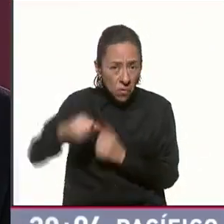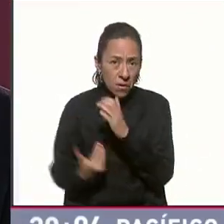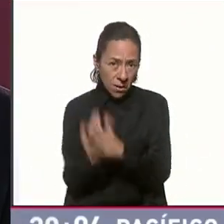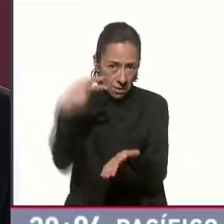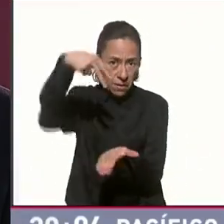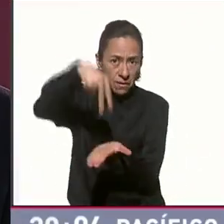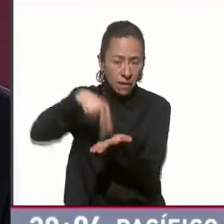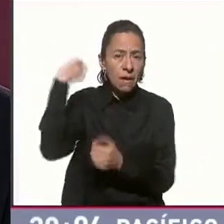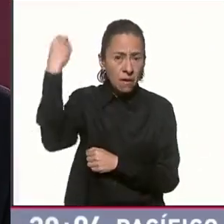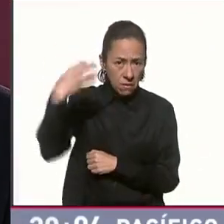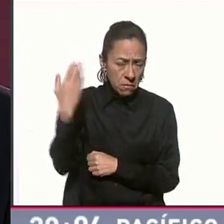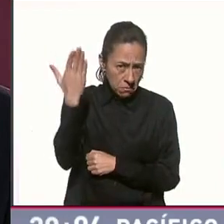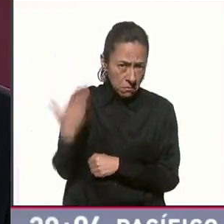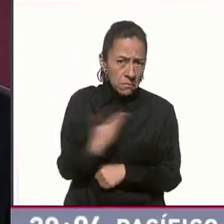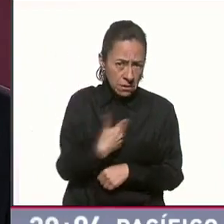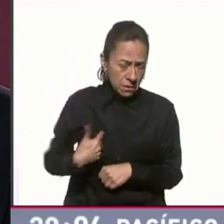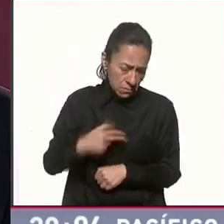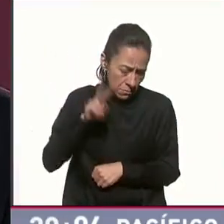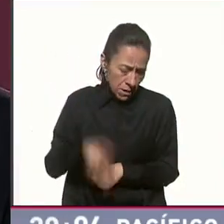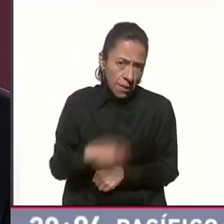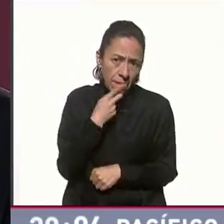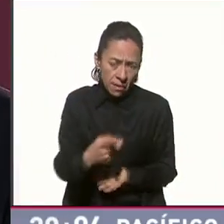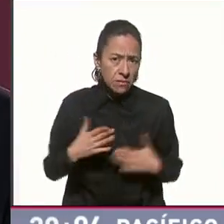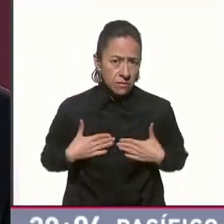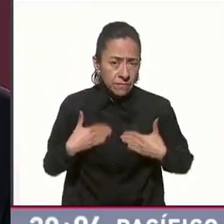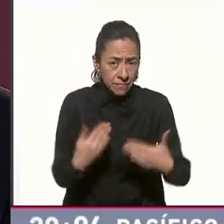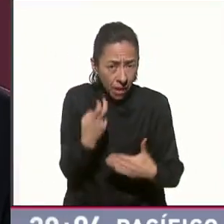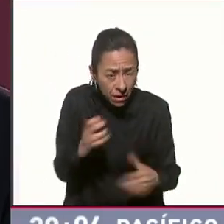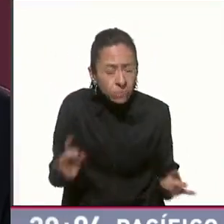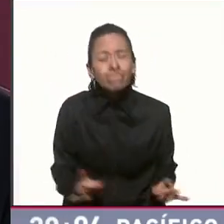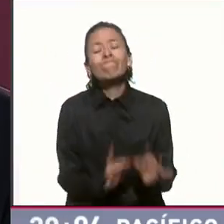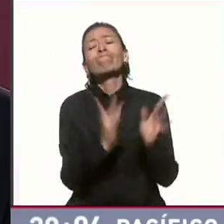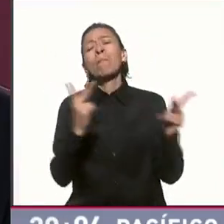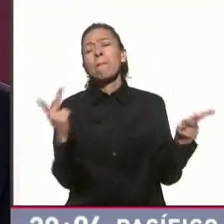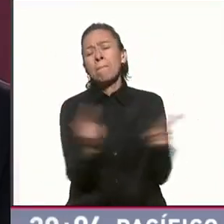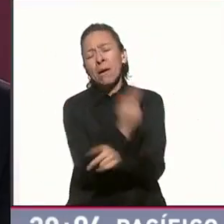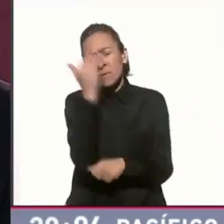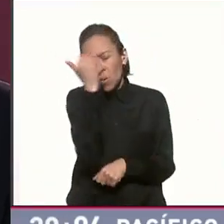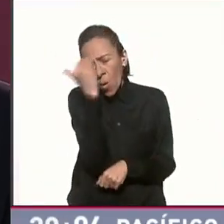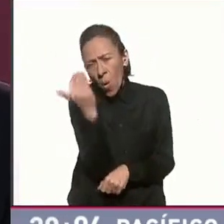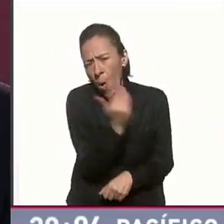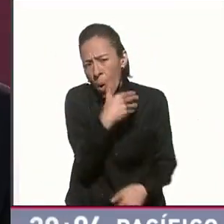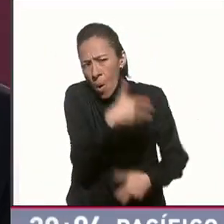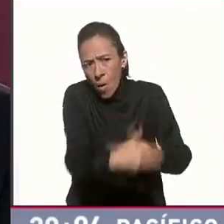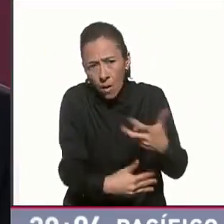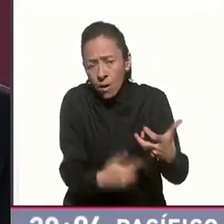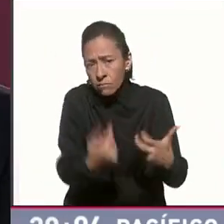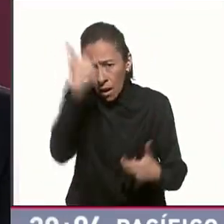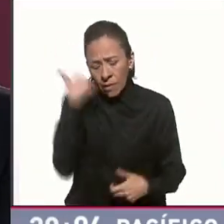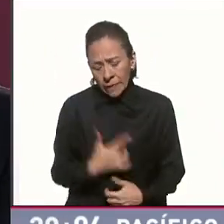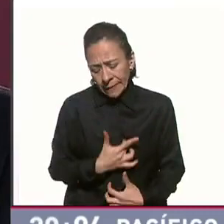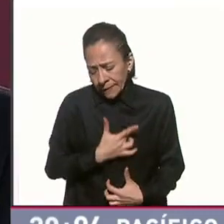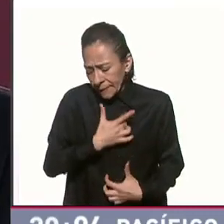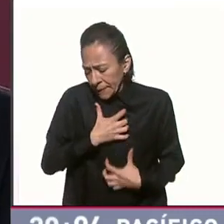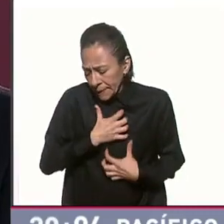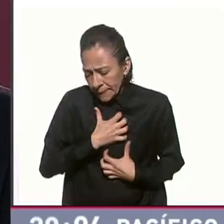presidente confesó que esta tragedia lo ha afectado. Y lo